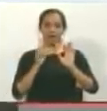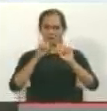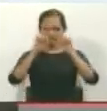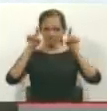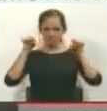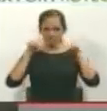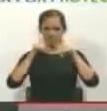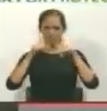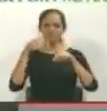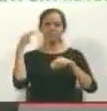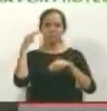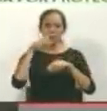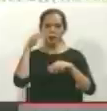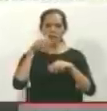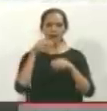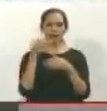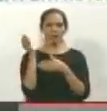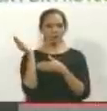arma de fuego.